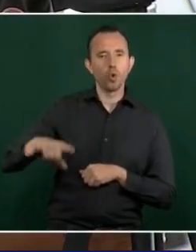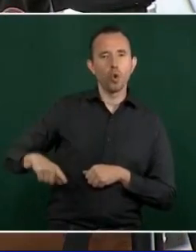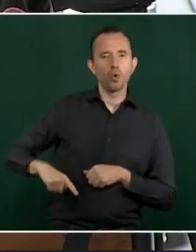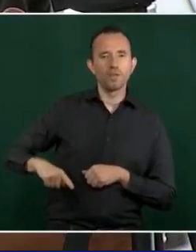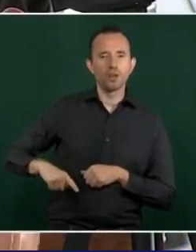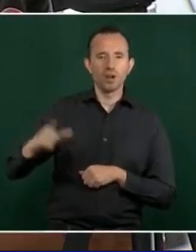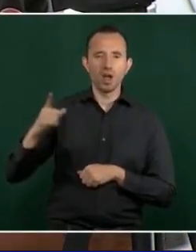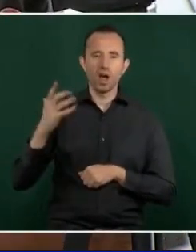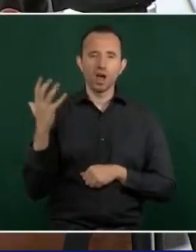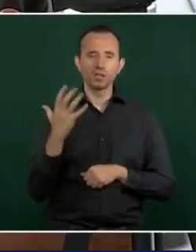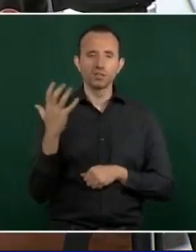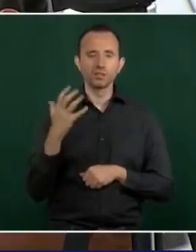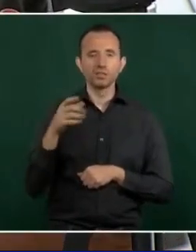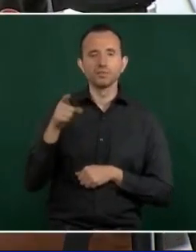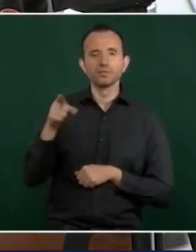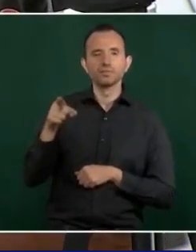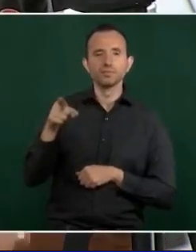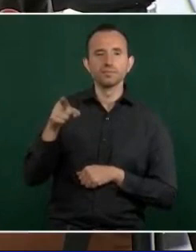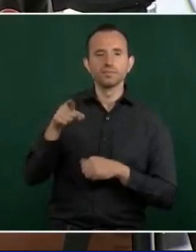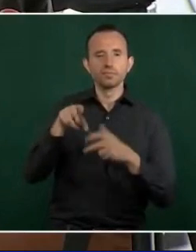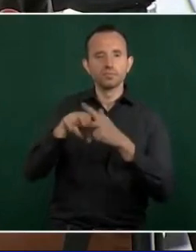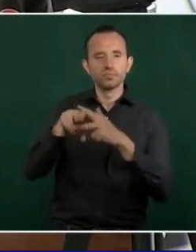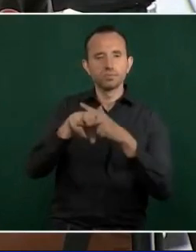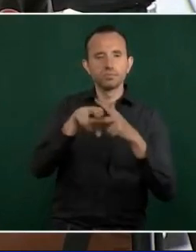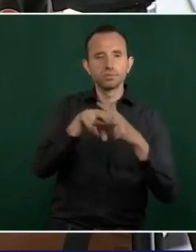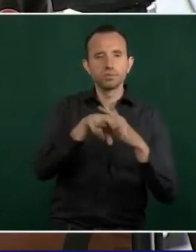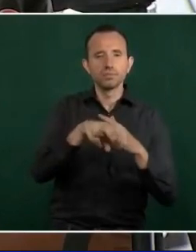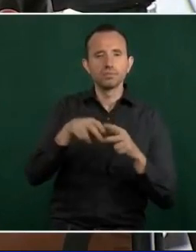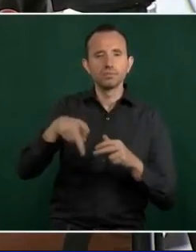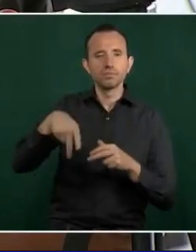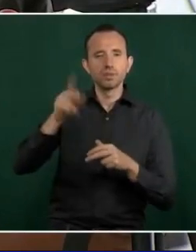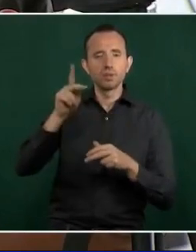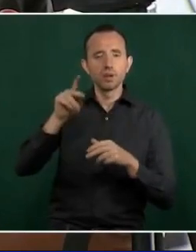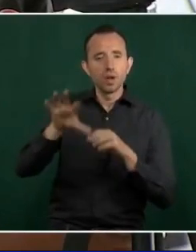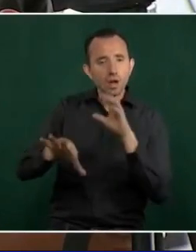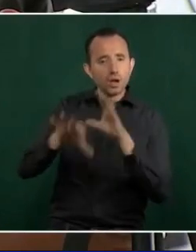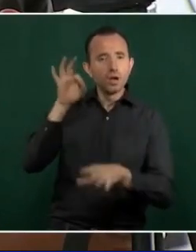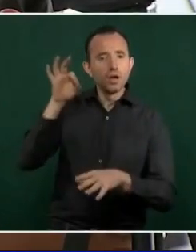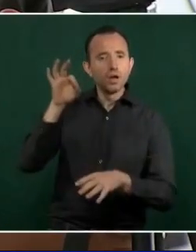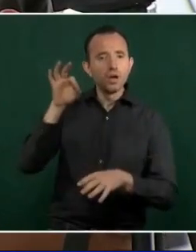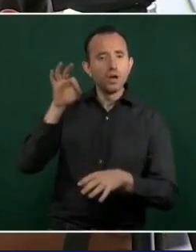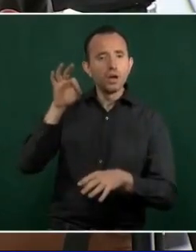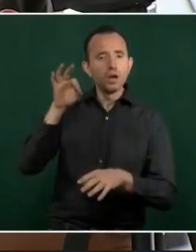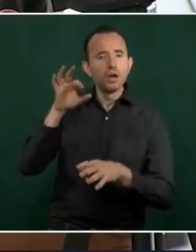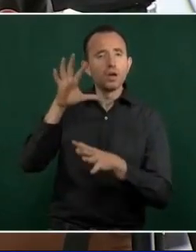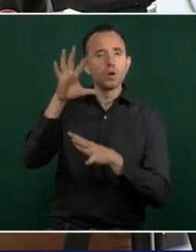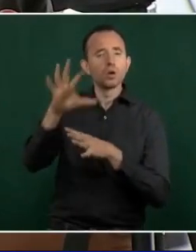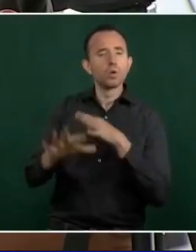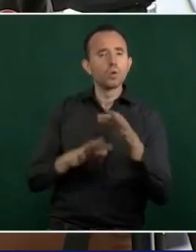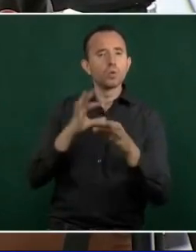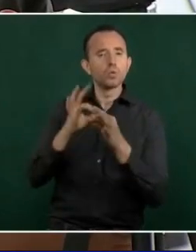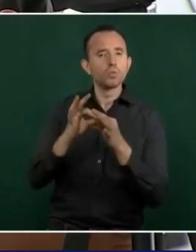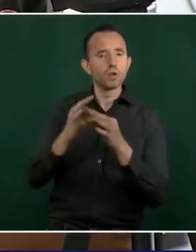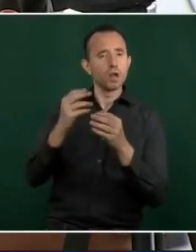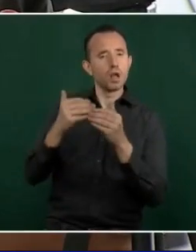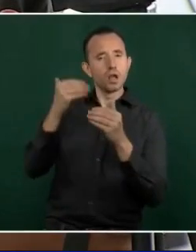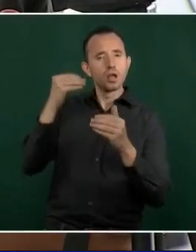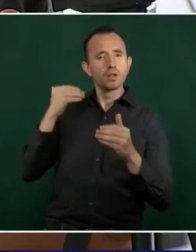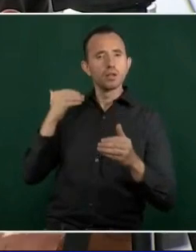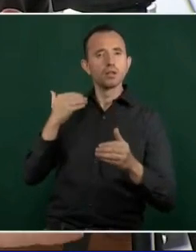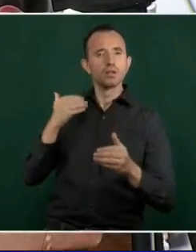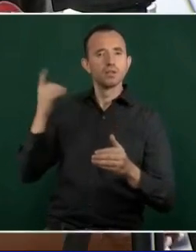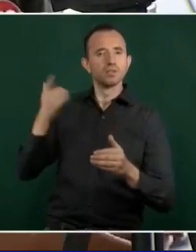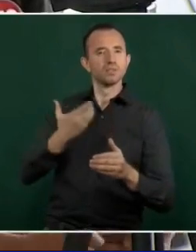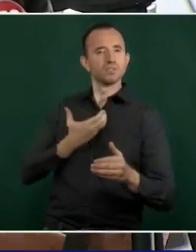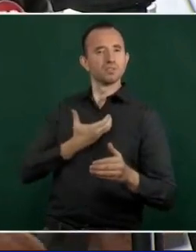ya cubierto uno de los compromisos que usted hizo en el Zócalo Capitalino o faltaría todavía la extradición de Tomás Herón,